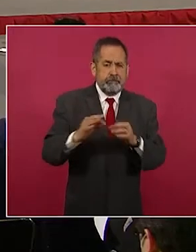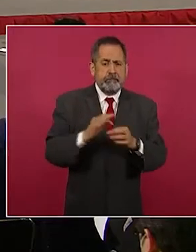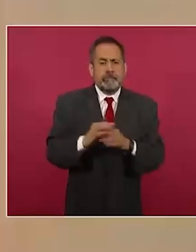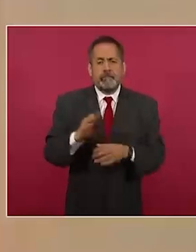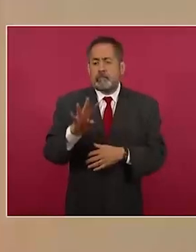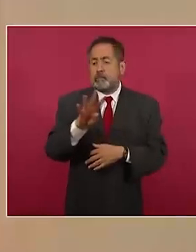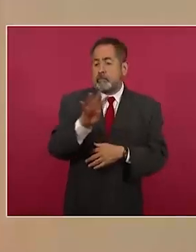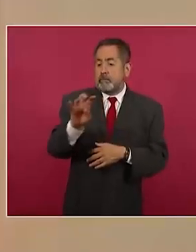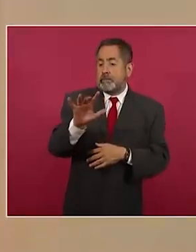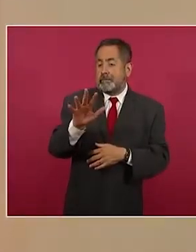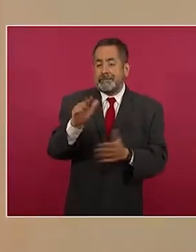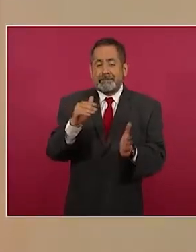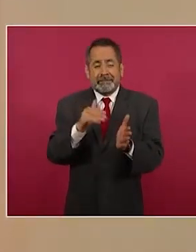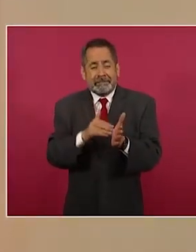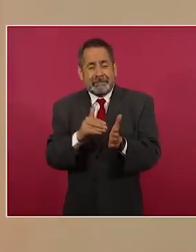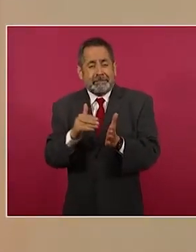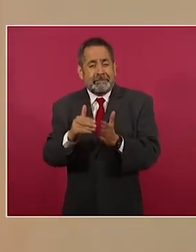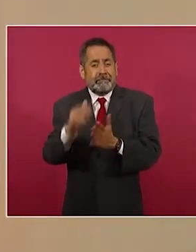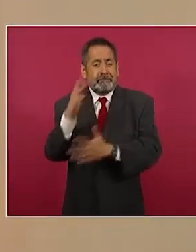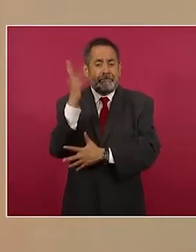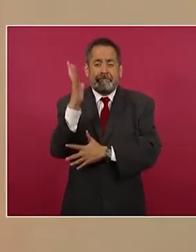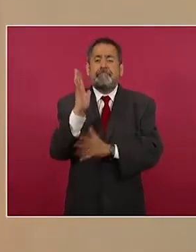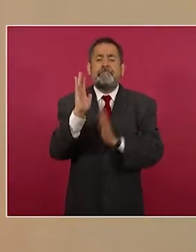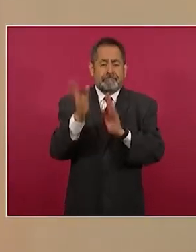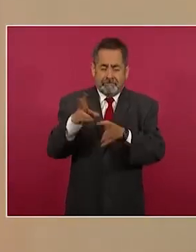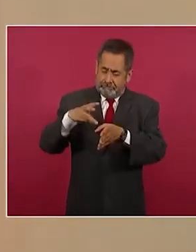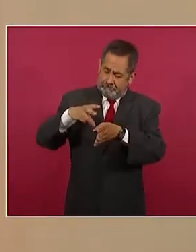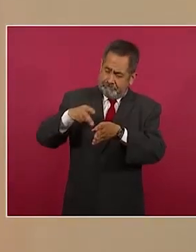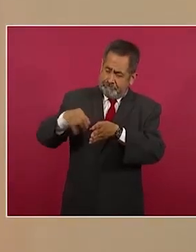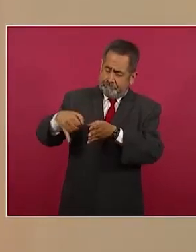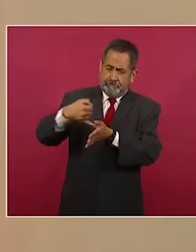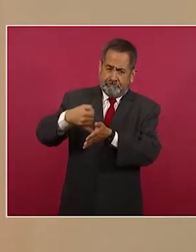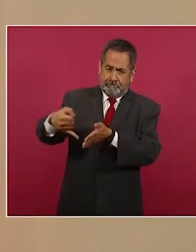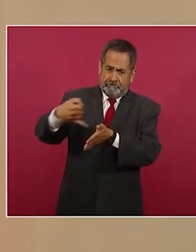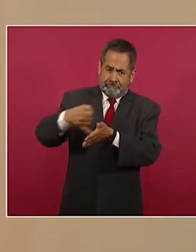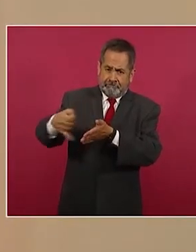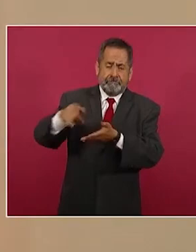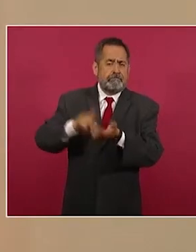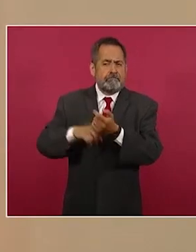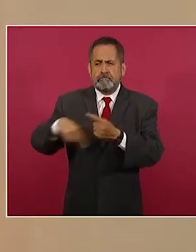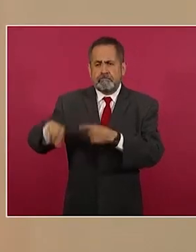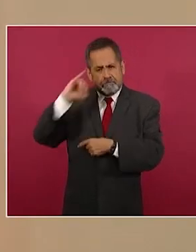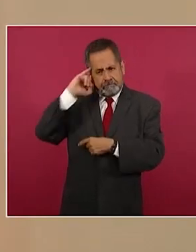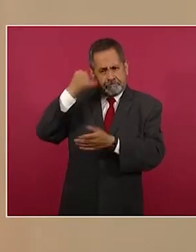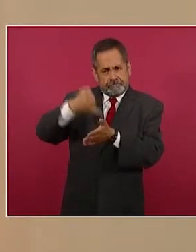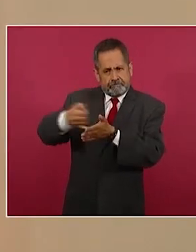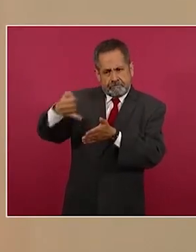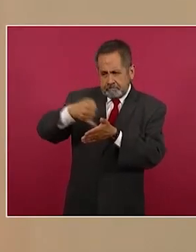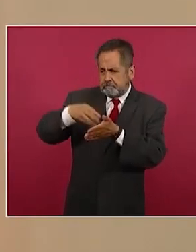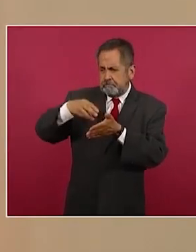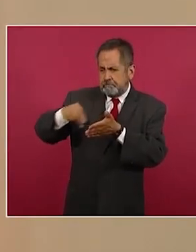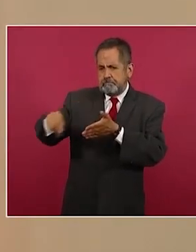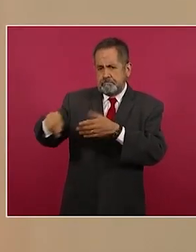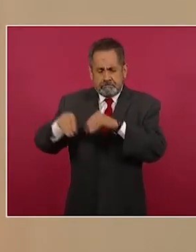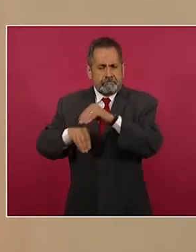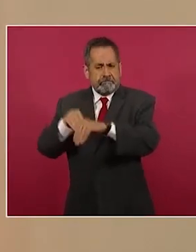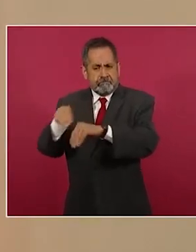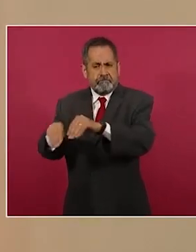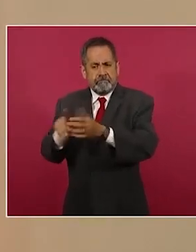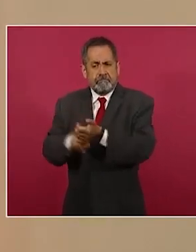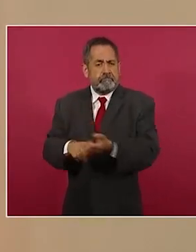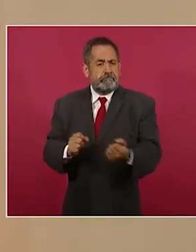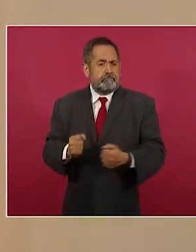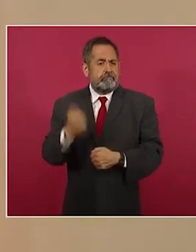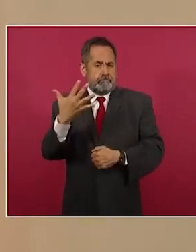millones de árboles sembrados y quienes lo están haciendo son campesinas y campesinos que están en estos cinco